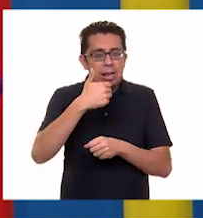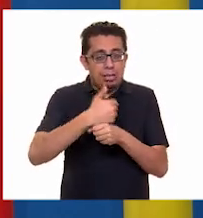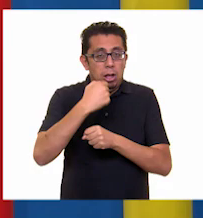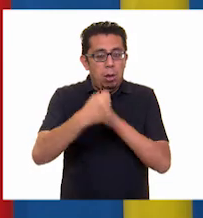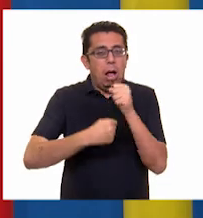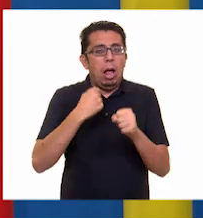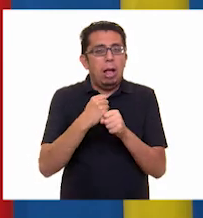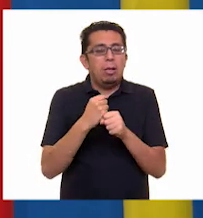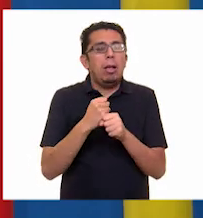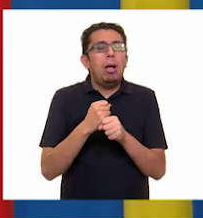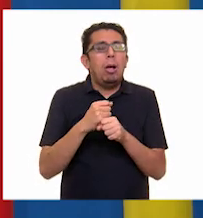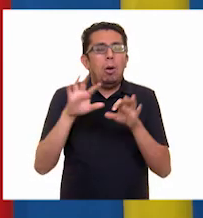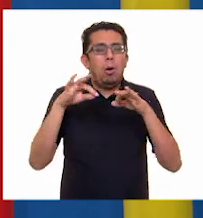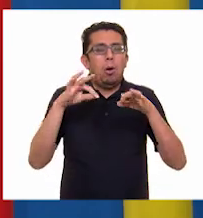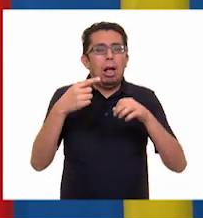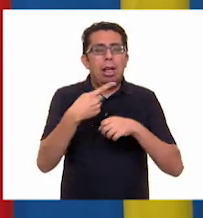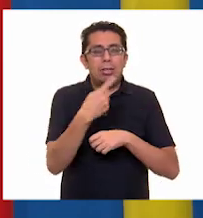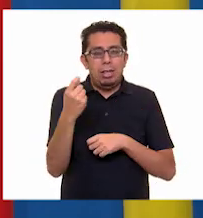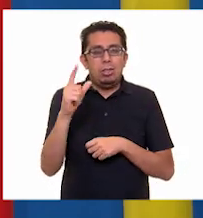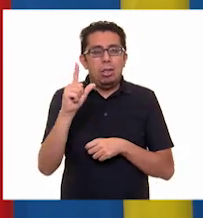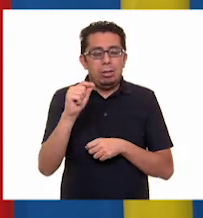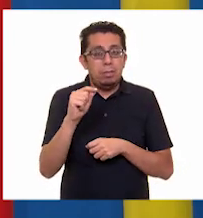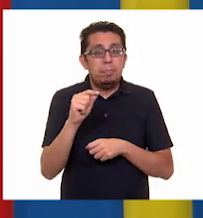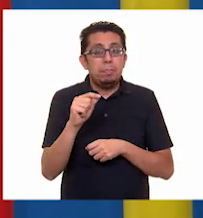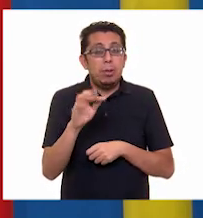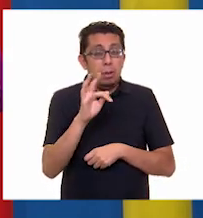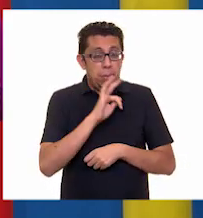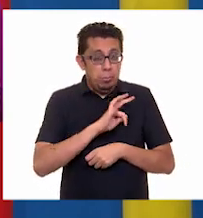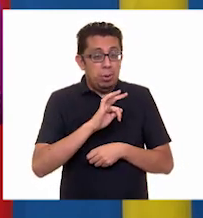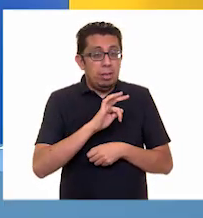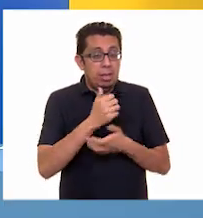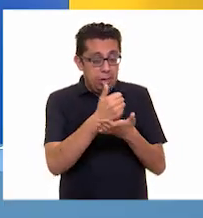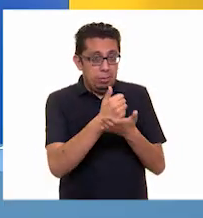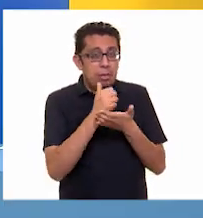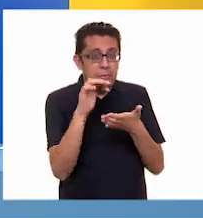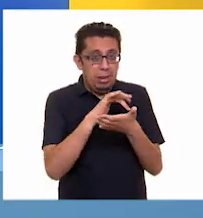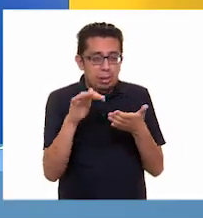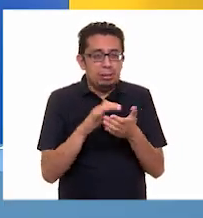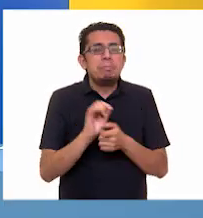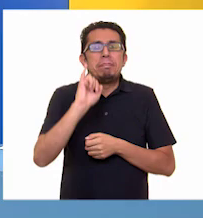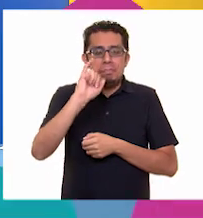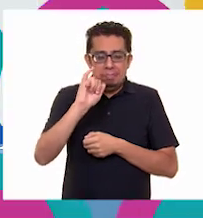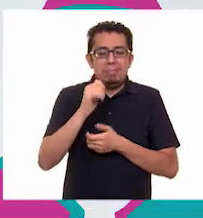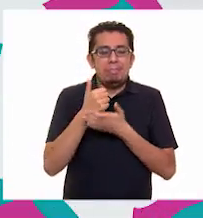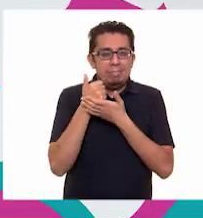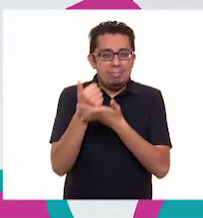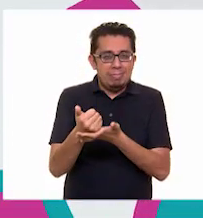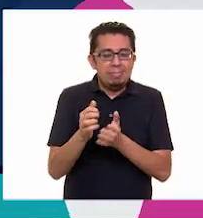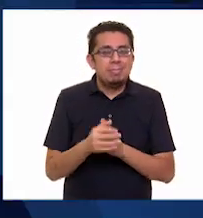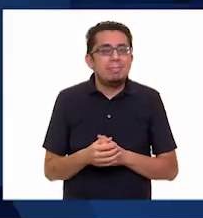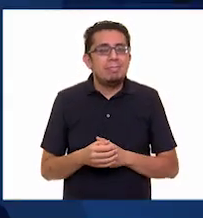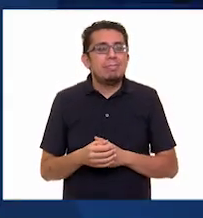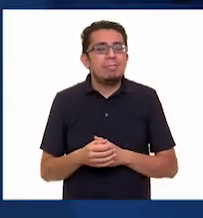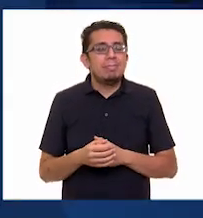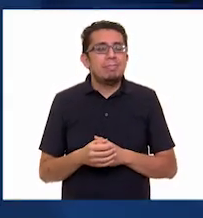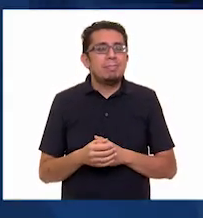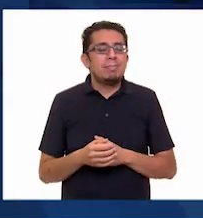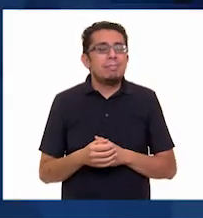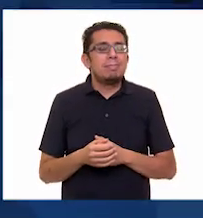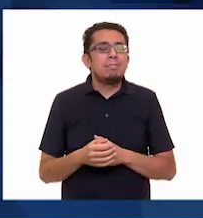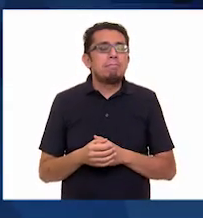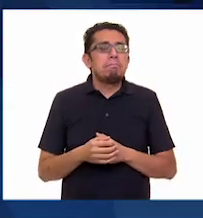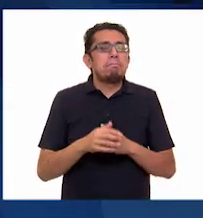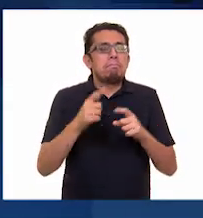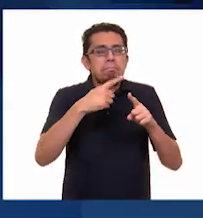170. Larisa, ¿podrías apoyarme con la lectura, por favor? Claro que sí, maestra. Prevención